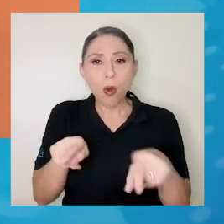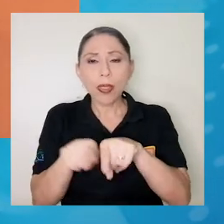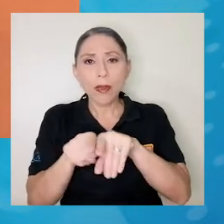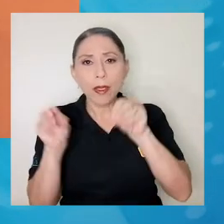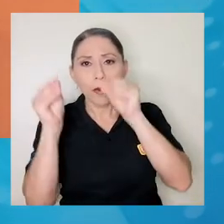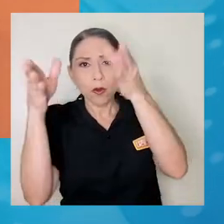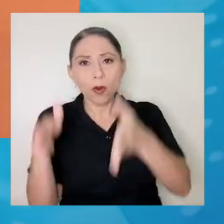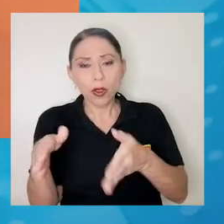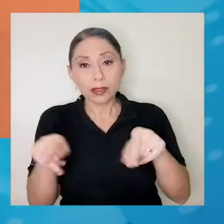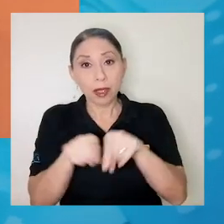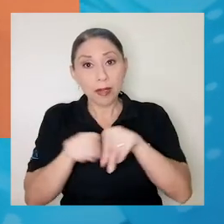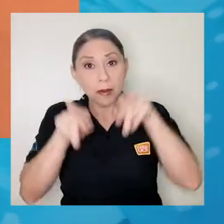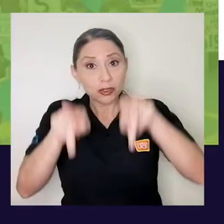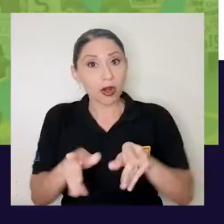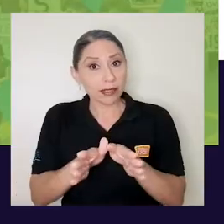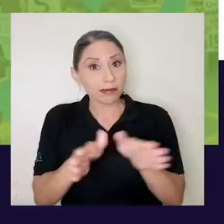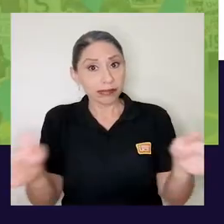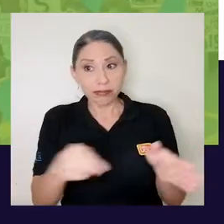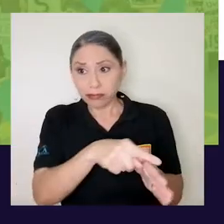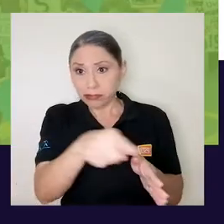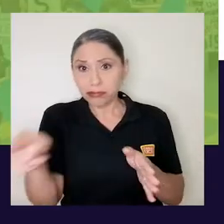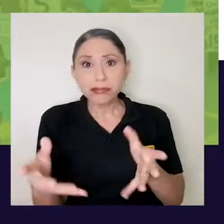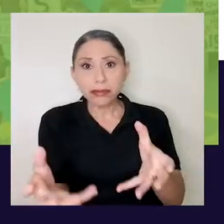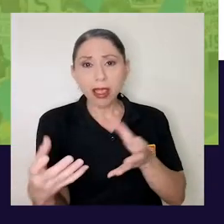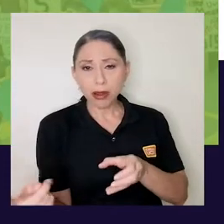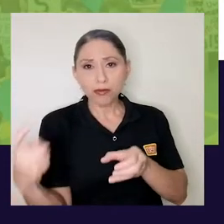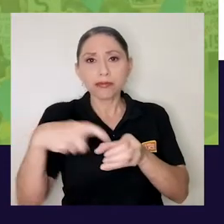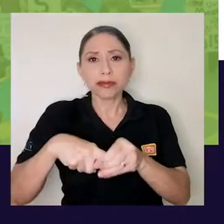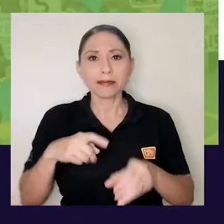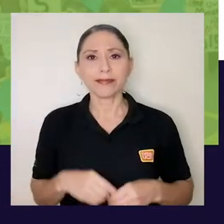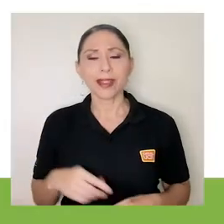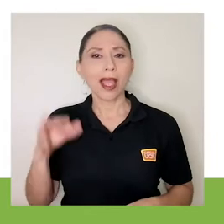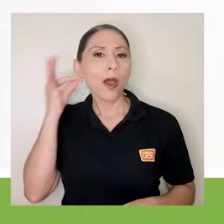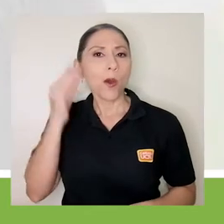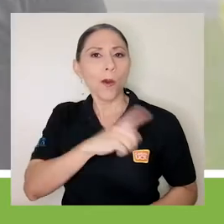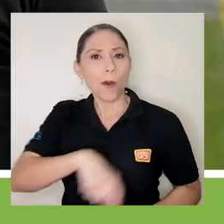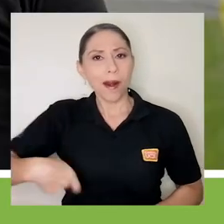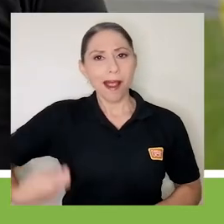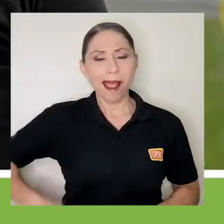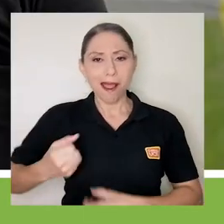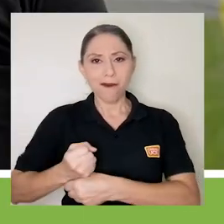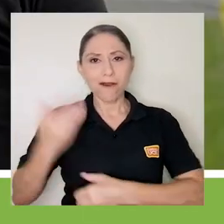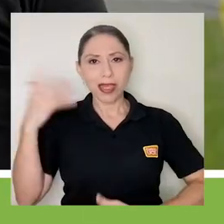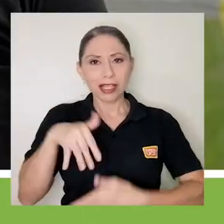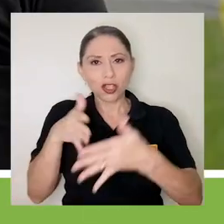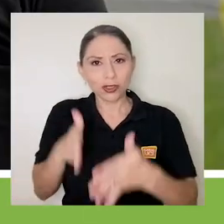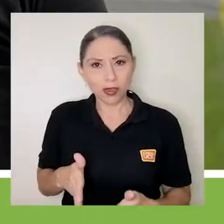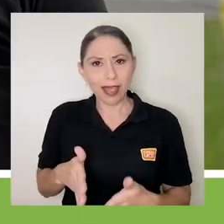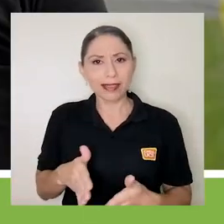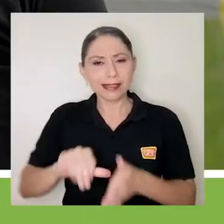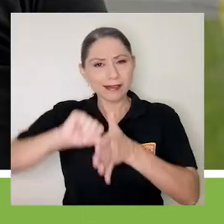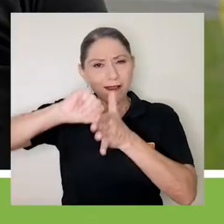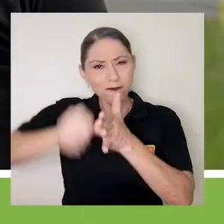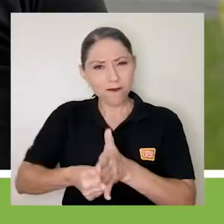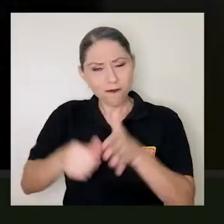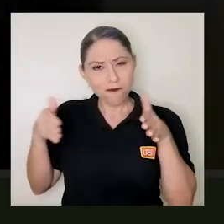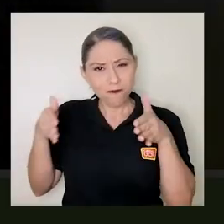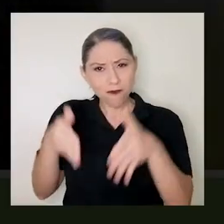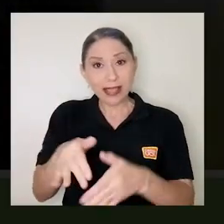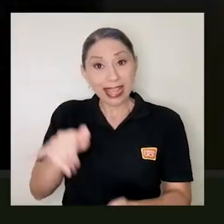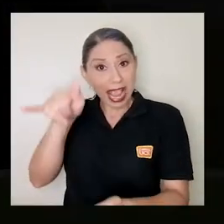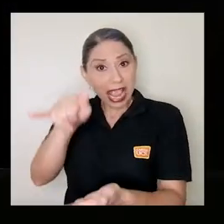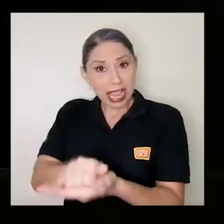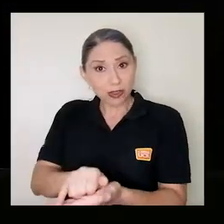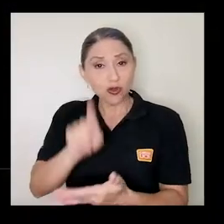profesores, también personas de la sociedad civil, quien quiera unirse a esta propuesta. La presidenta de la Federación de Estudiantes fue enfática en que